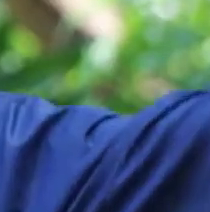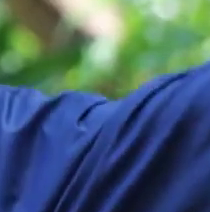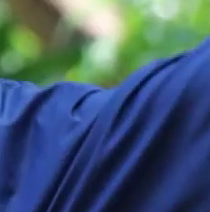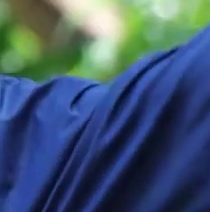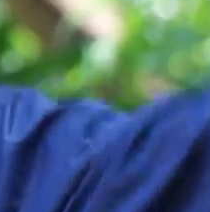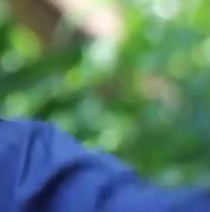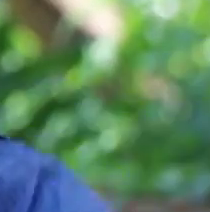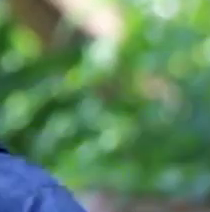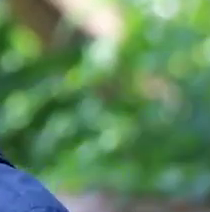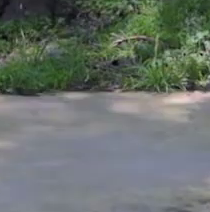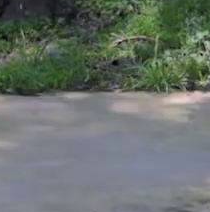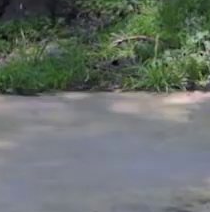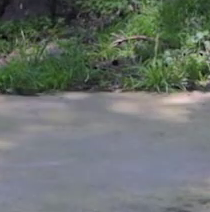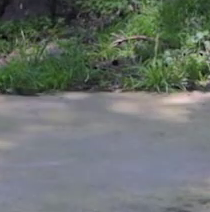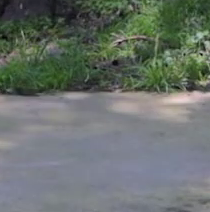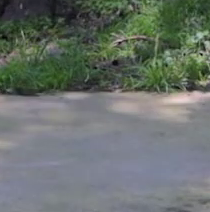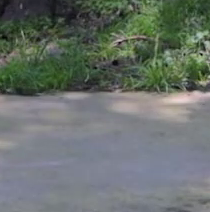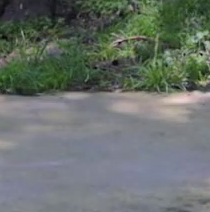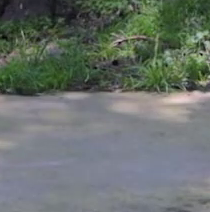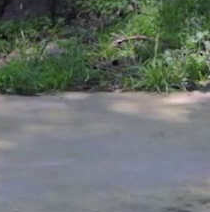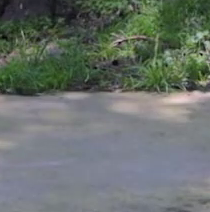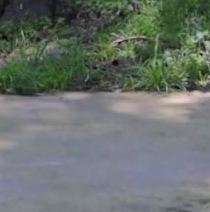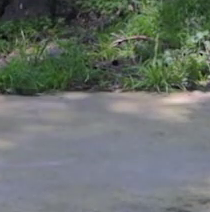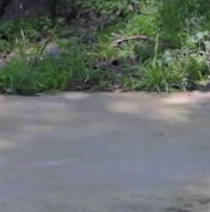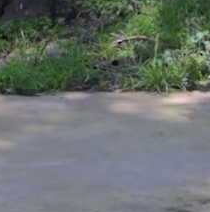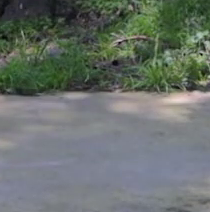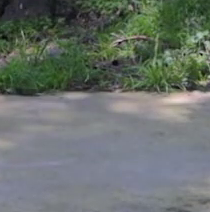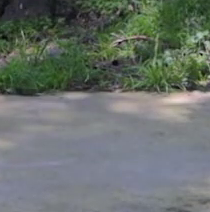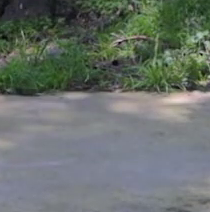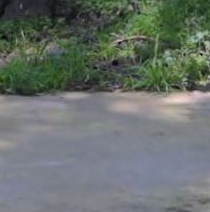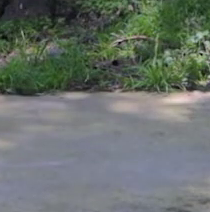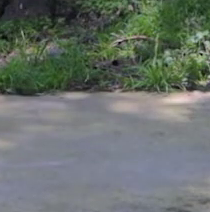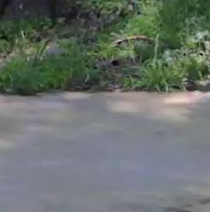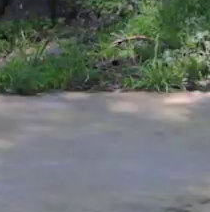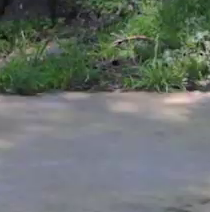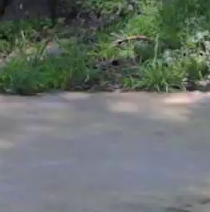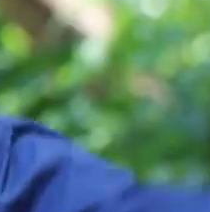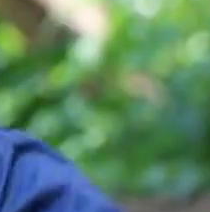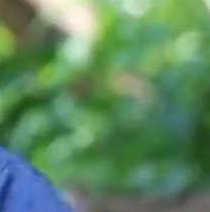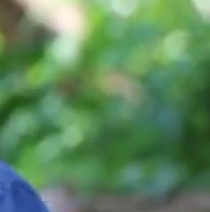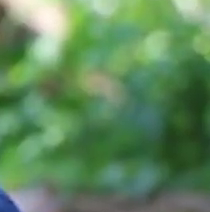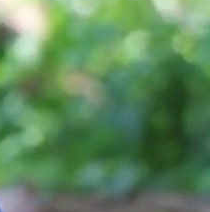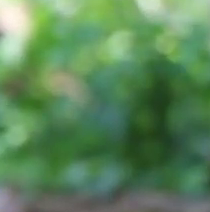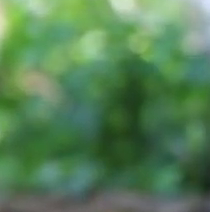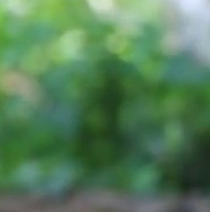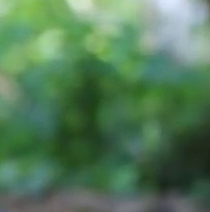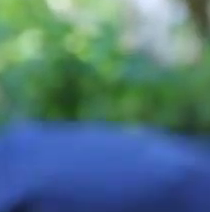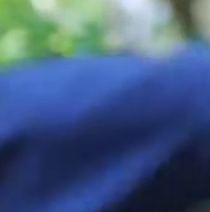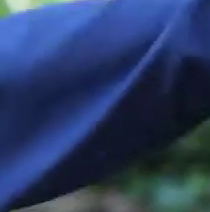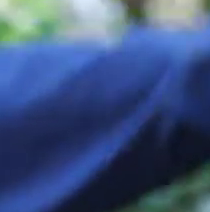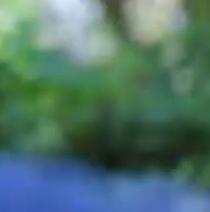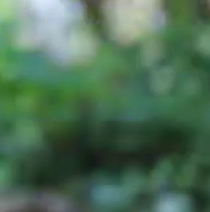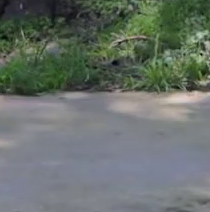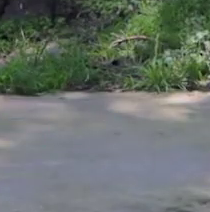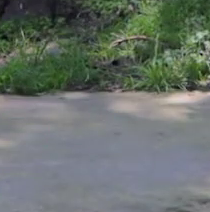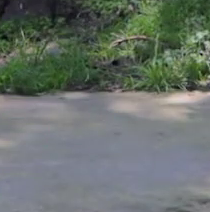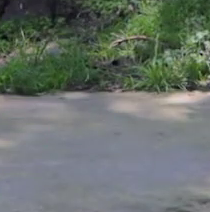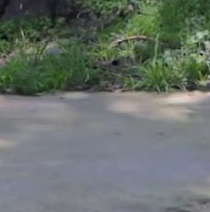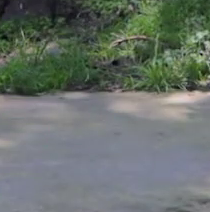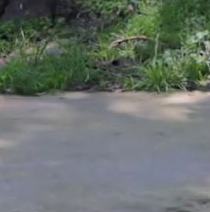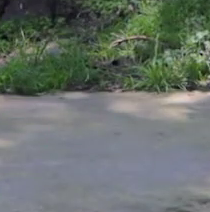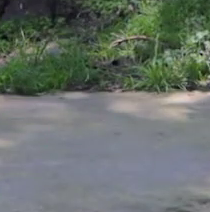lateralmente. Muy bien. A la altura de los hombros. Bien. Exactamente ahí. Está bien hecho. Jair.